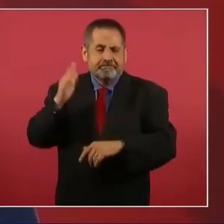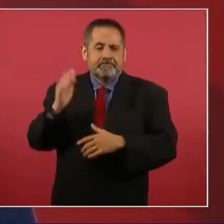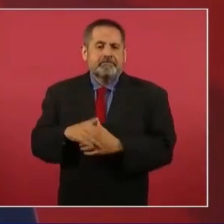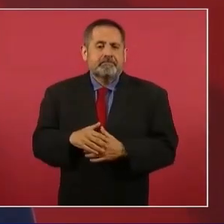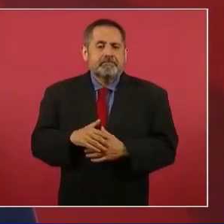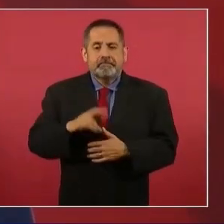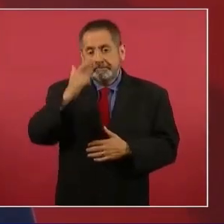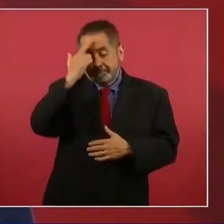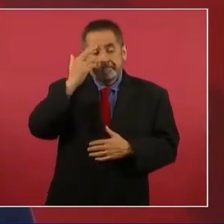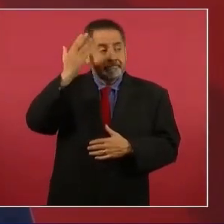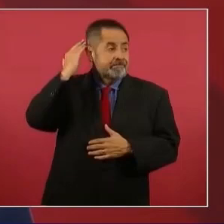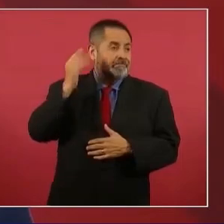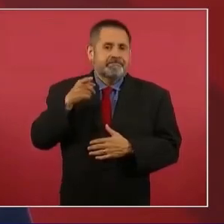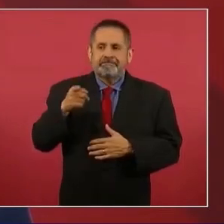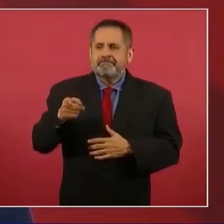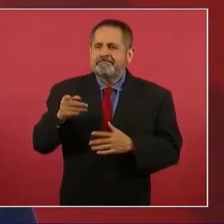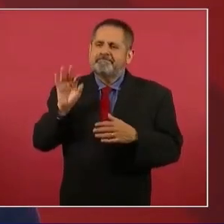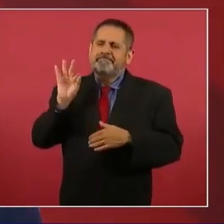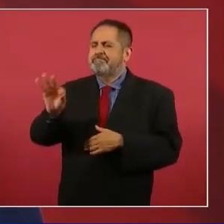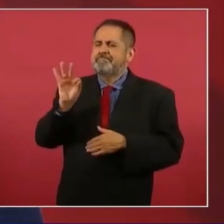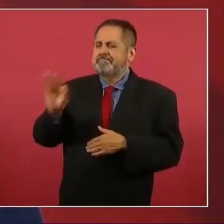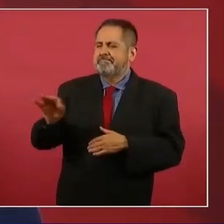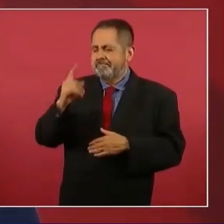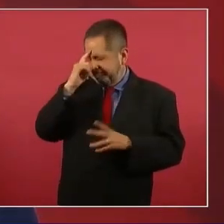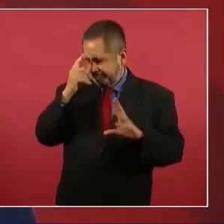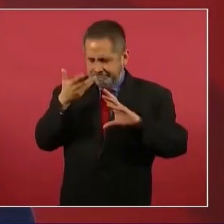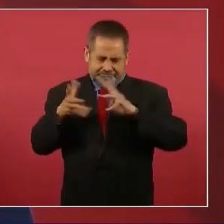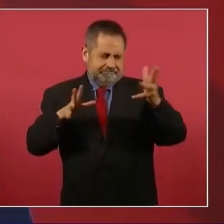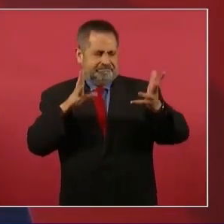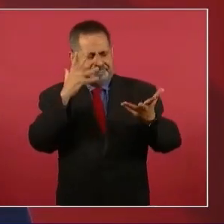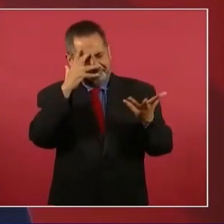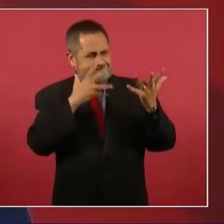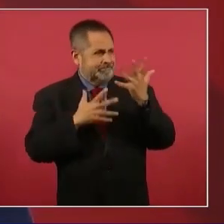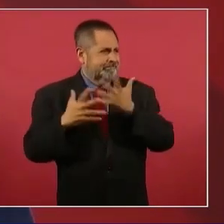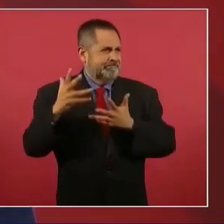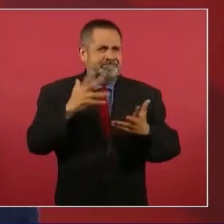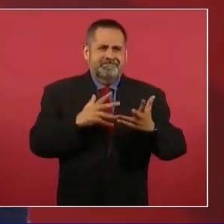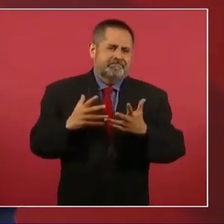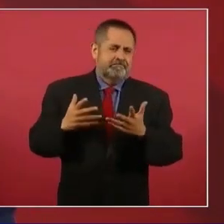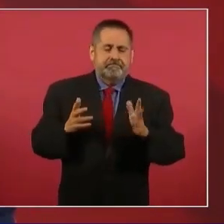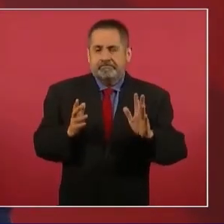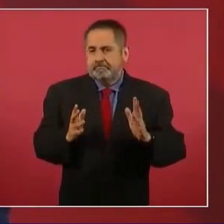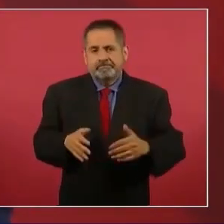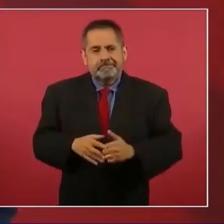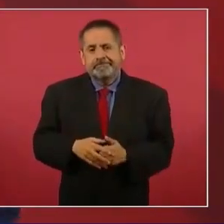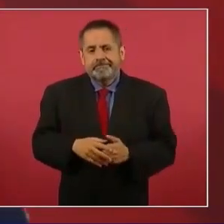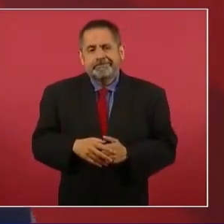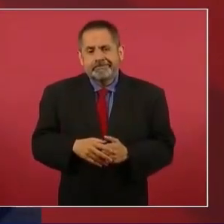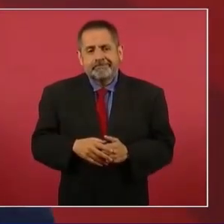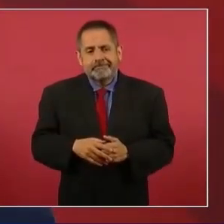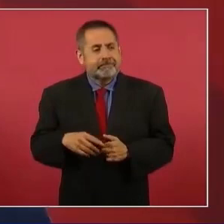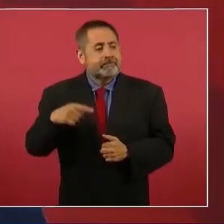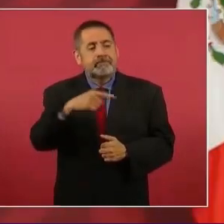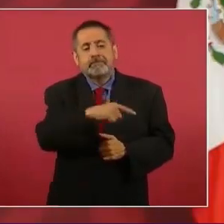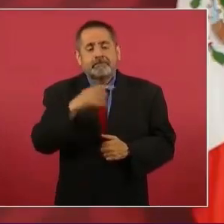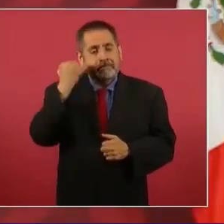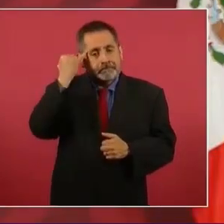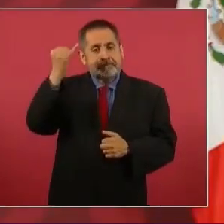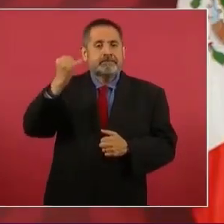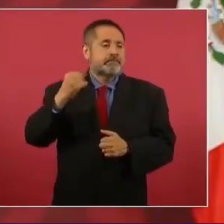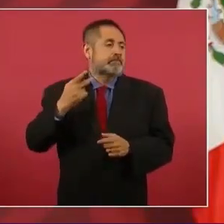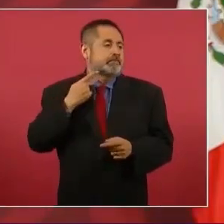trastocaron con la política